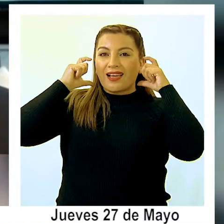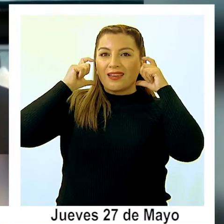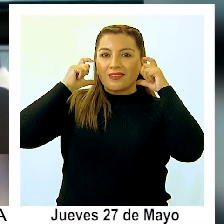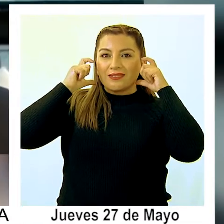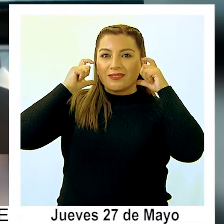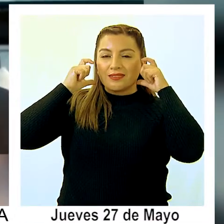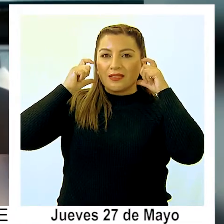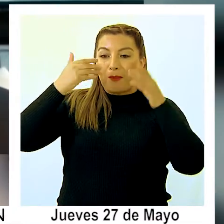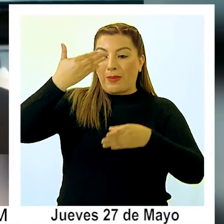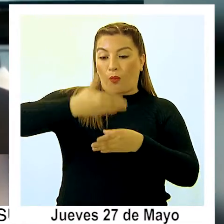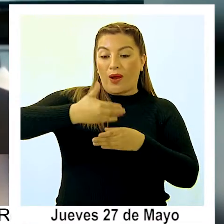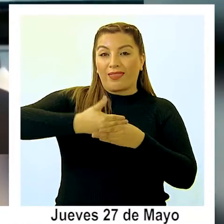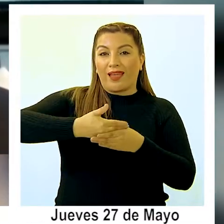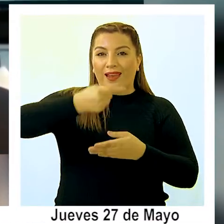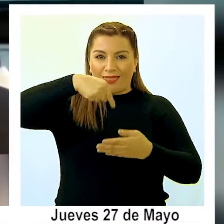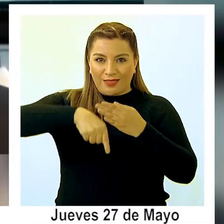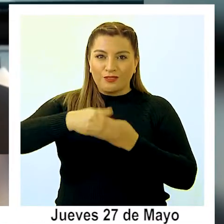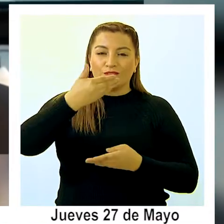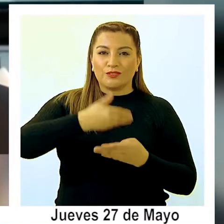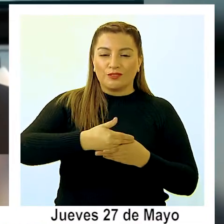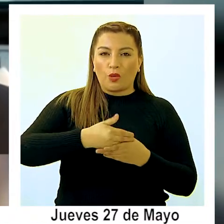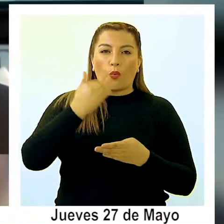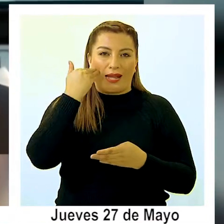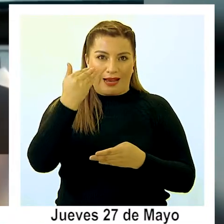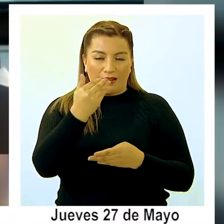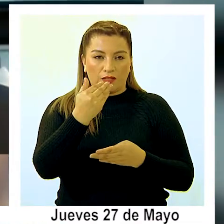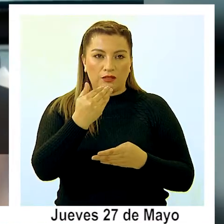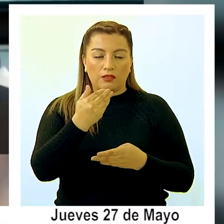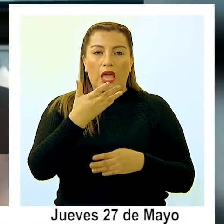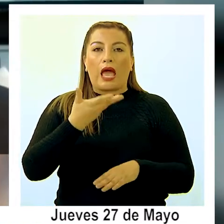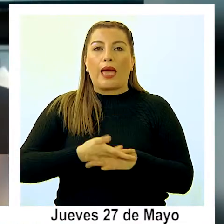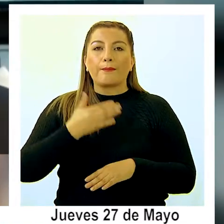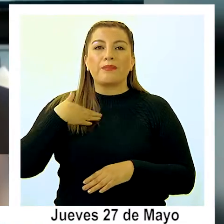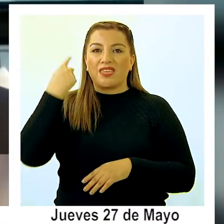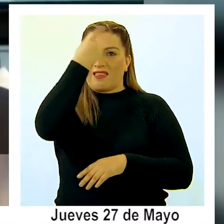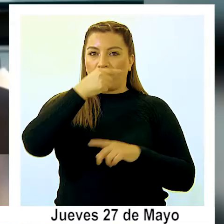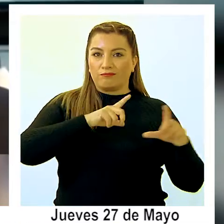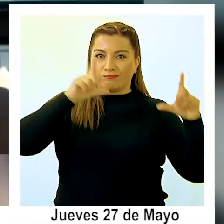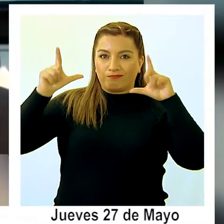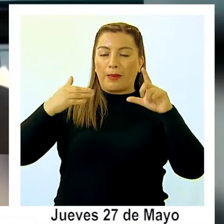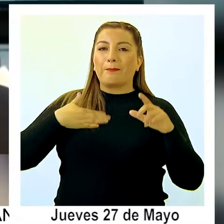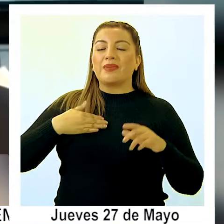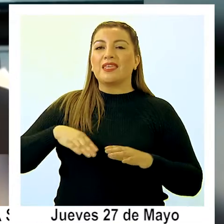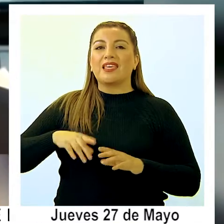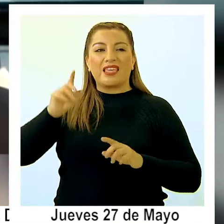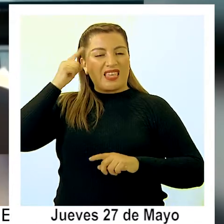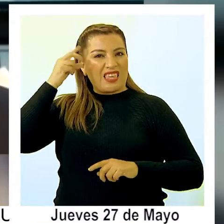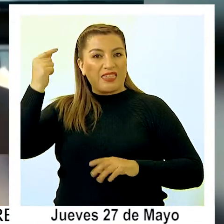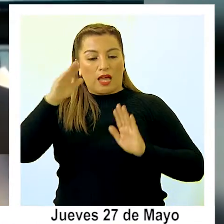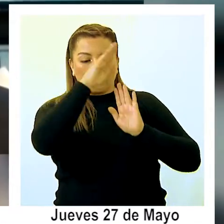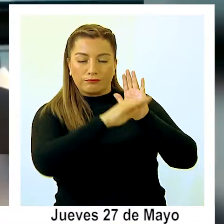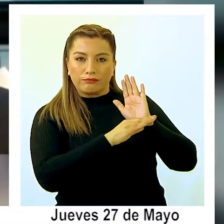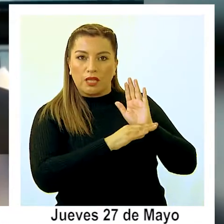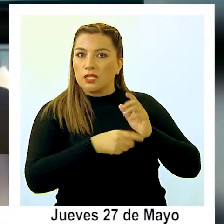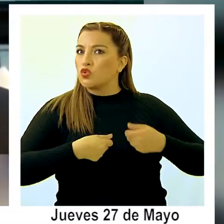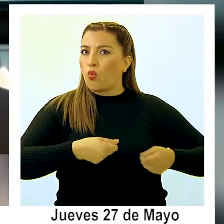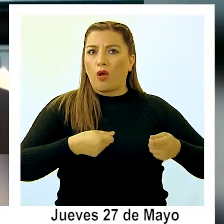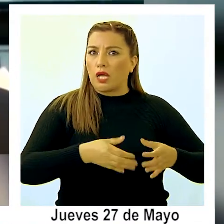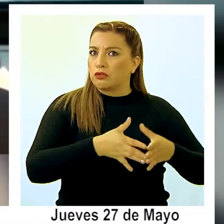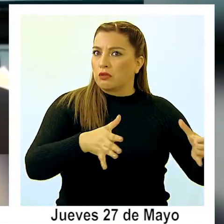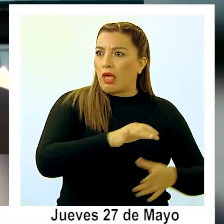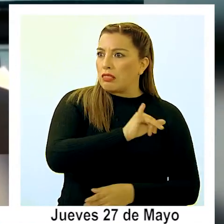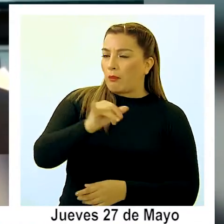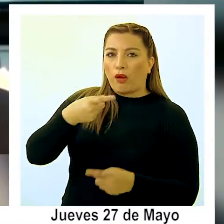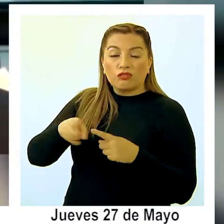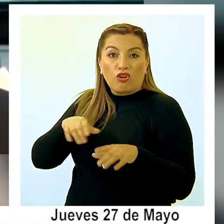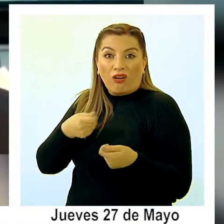unas portamascarillas con mascarillas al interior. Y donde iba mi imagen, donde iban mis ideas. Eso fue el gasto mayor que se hizo. Ya